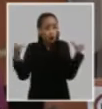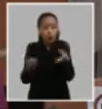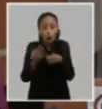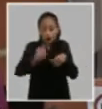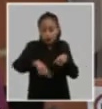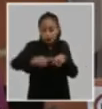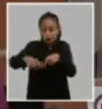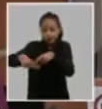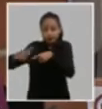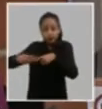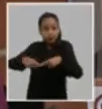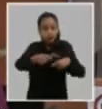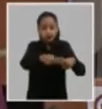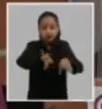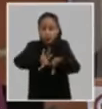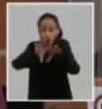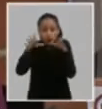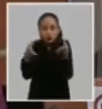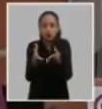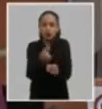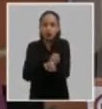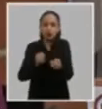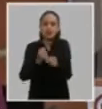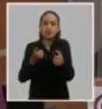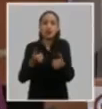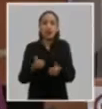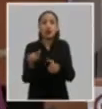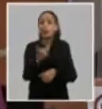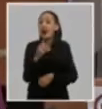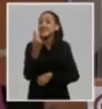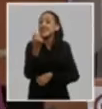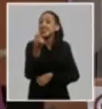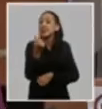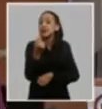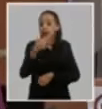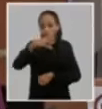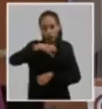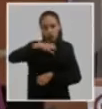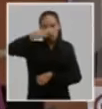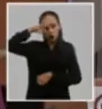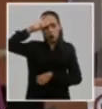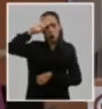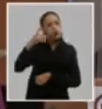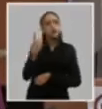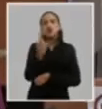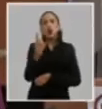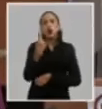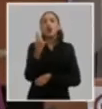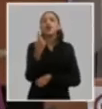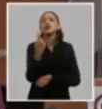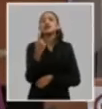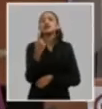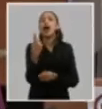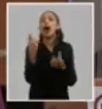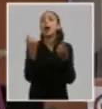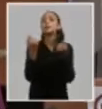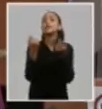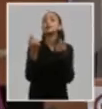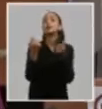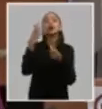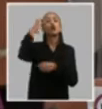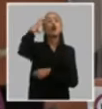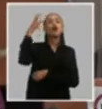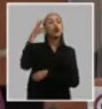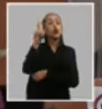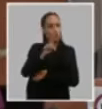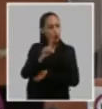endógenos y toda la capacidad de financiamiento que tiene el país que no necesita solamente el respaldo en el presupuesto del